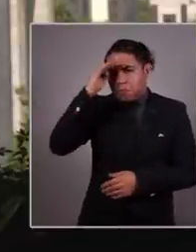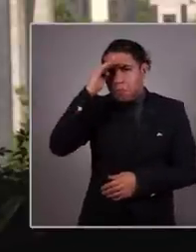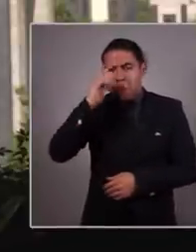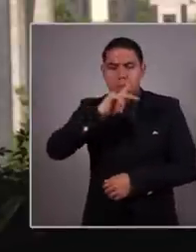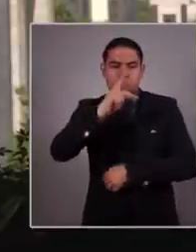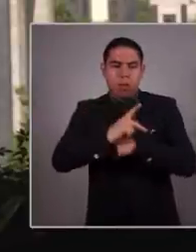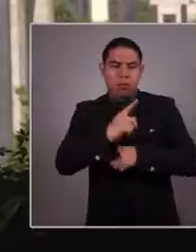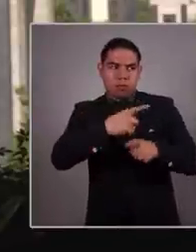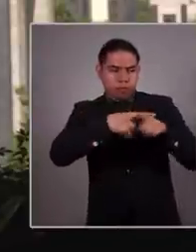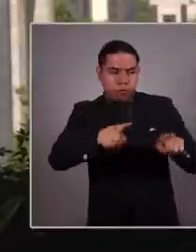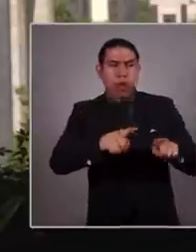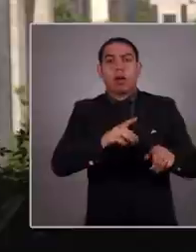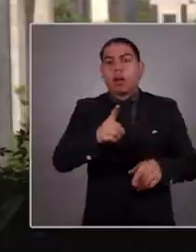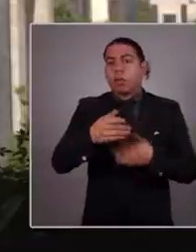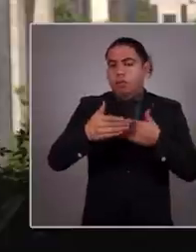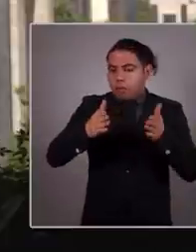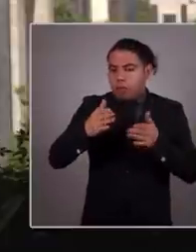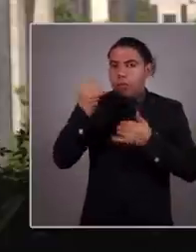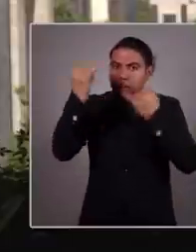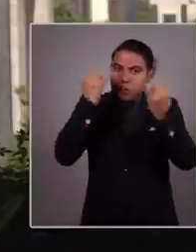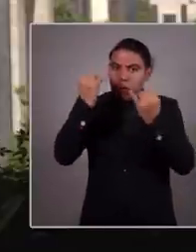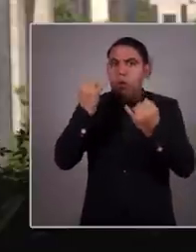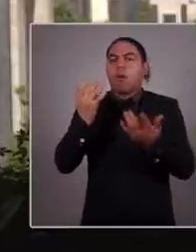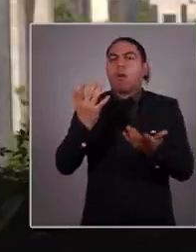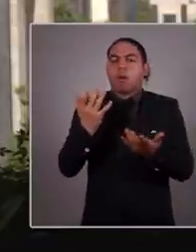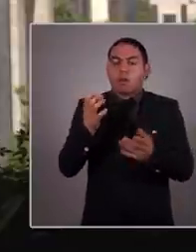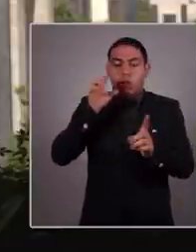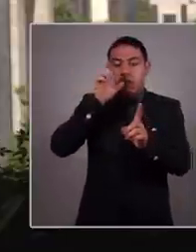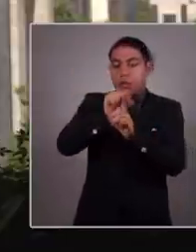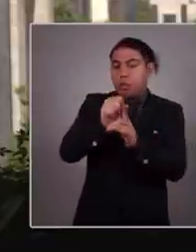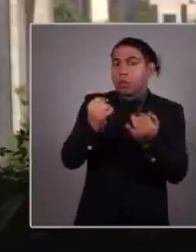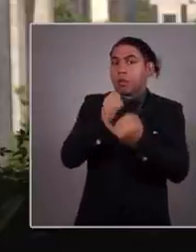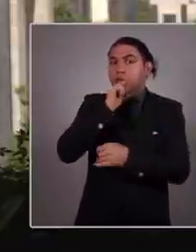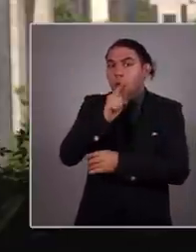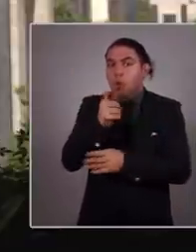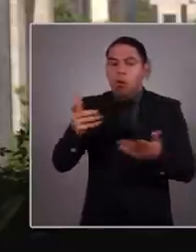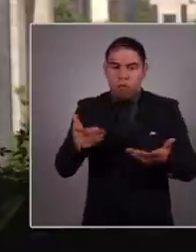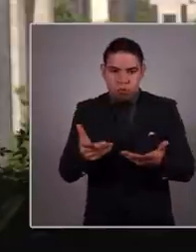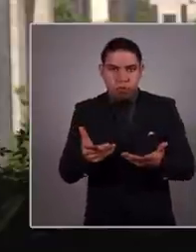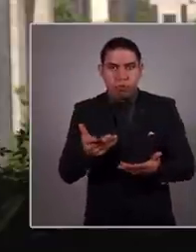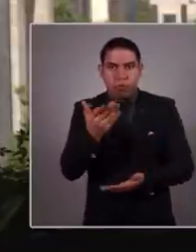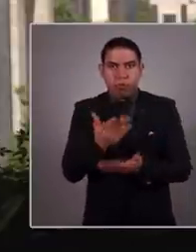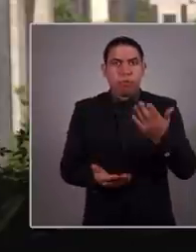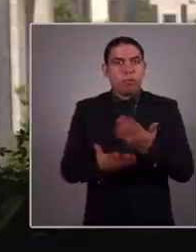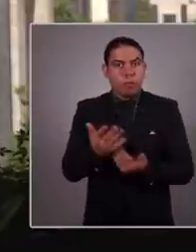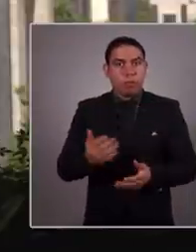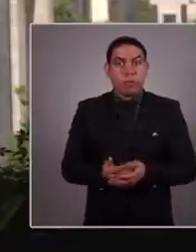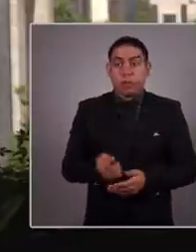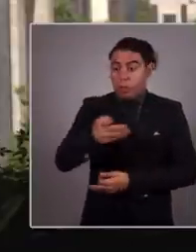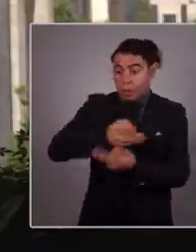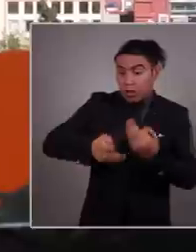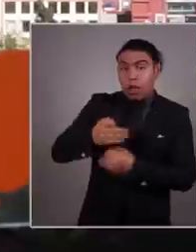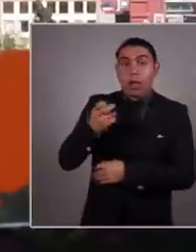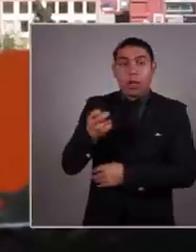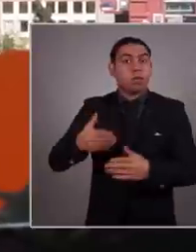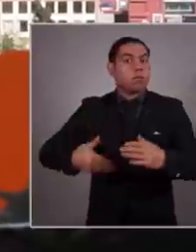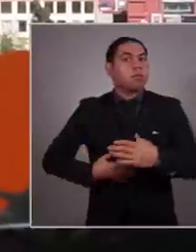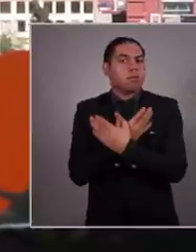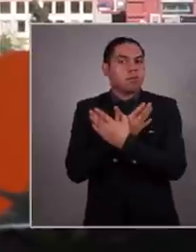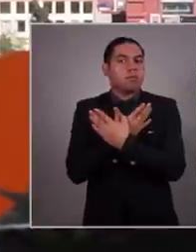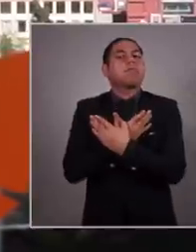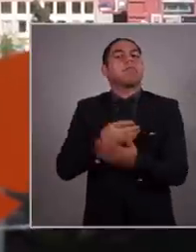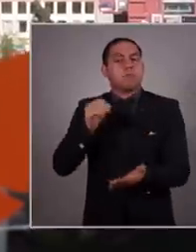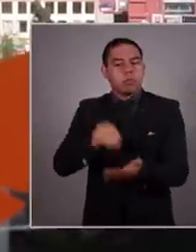pensar en un país diferente. Nos abre la puerta para imaginarlo, para concebirlo y sobre todo para hacerlo realidad. Por todo ello,